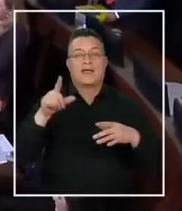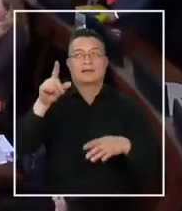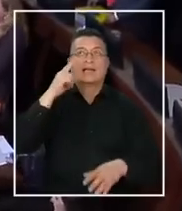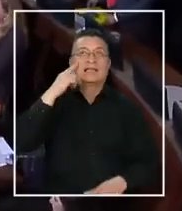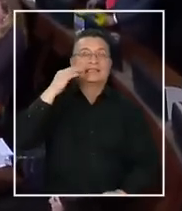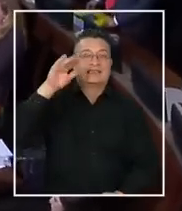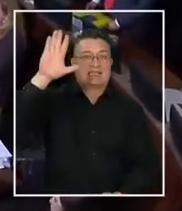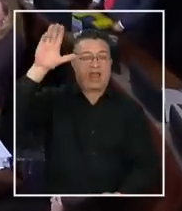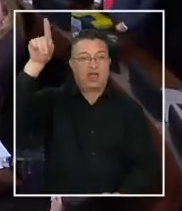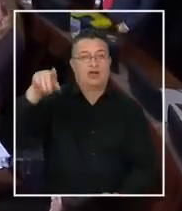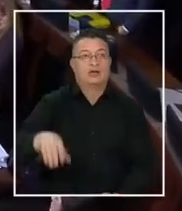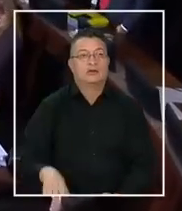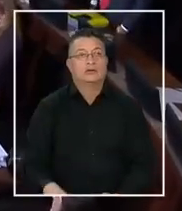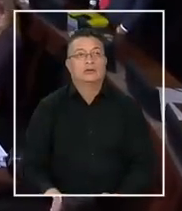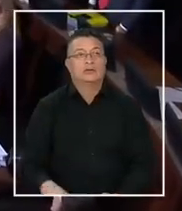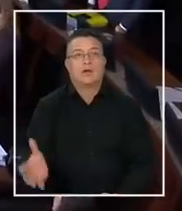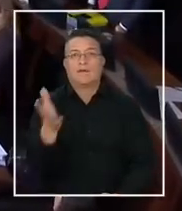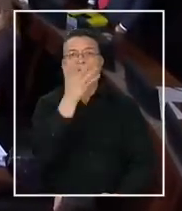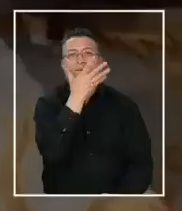Ahora